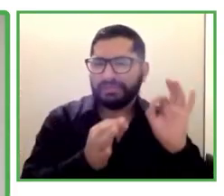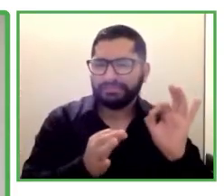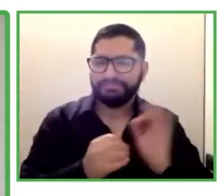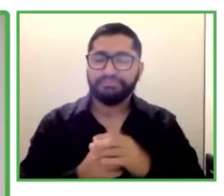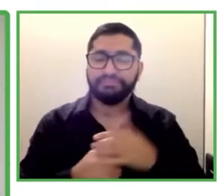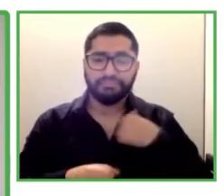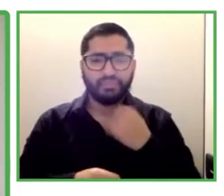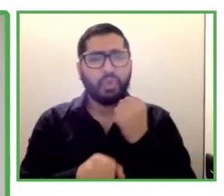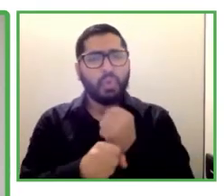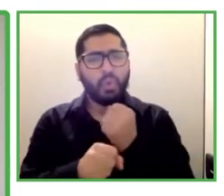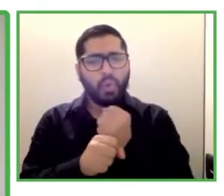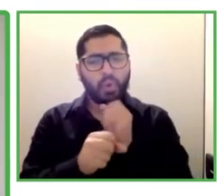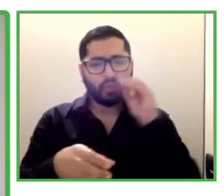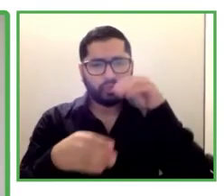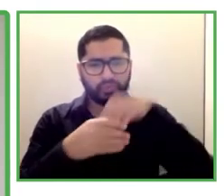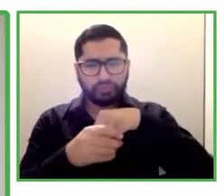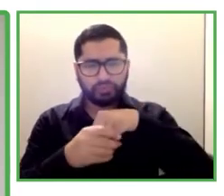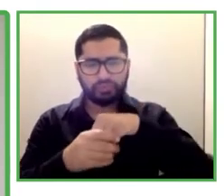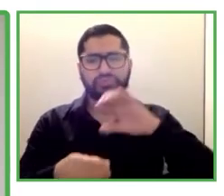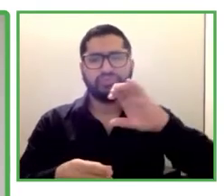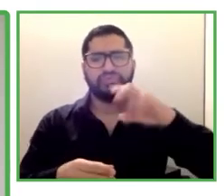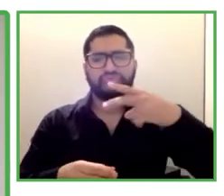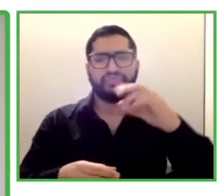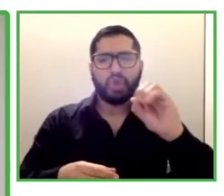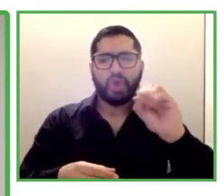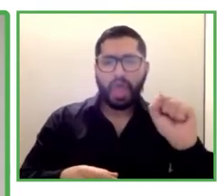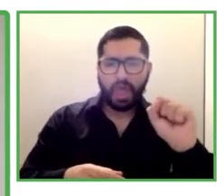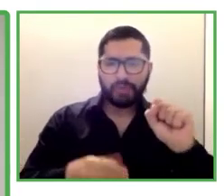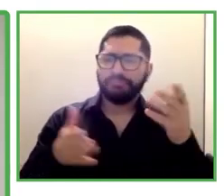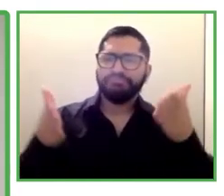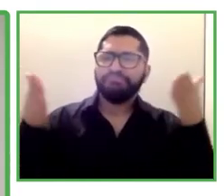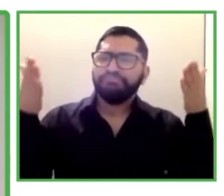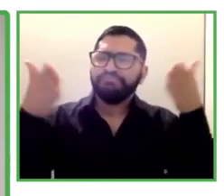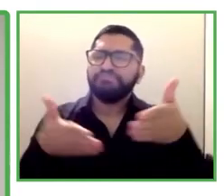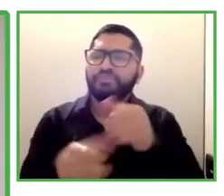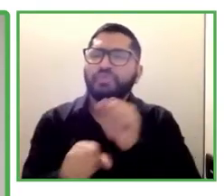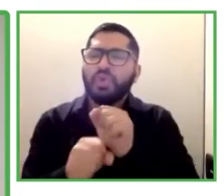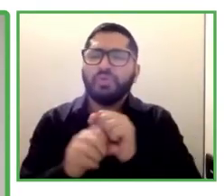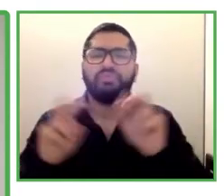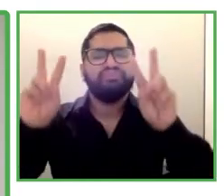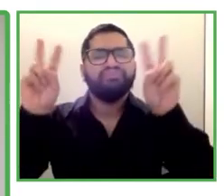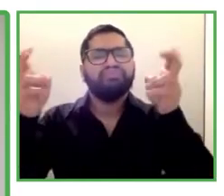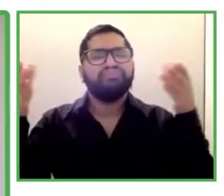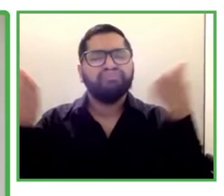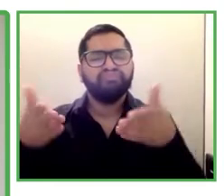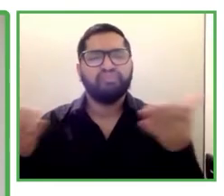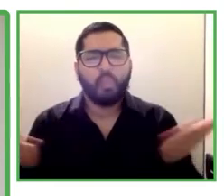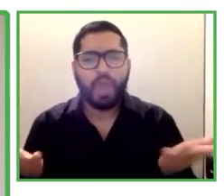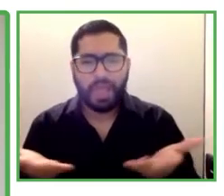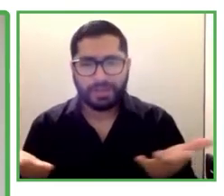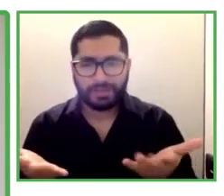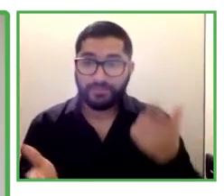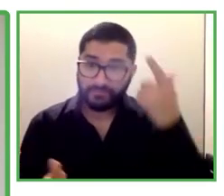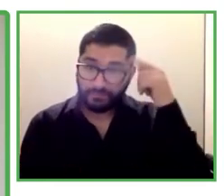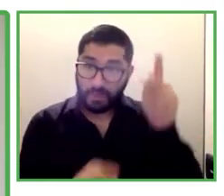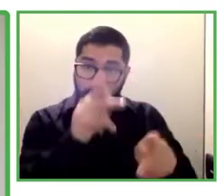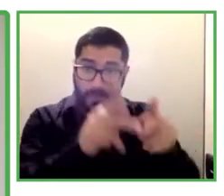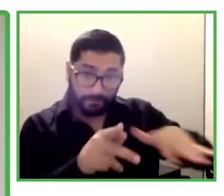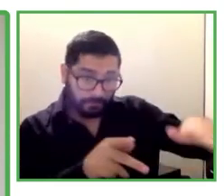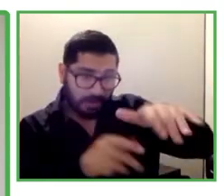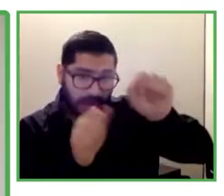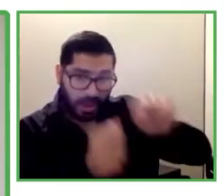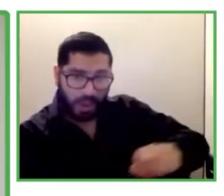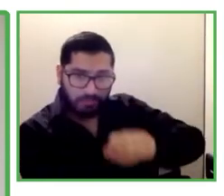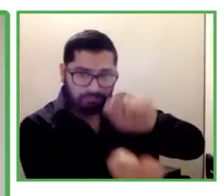emprendedores y agentes de cambio para resolver problemas con soluciones sistémicas e innovadoras. Nosotros seleccionamos,